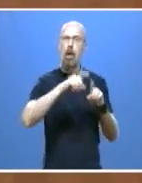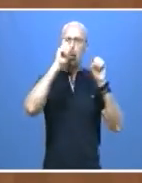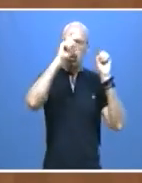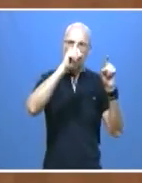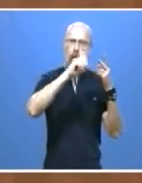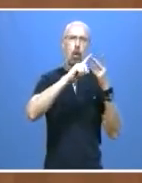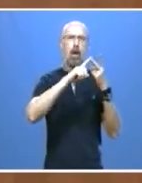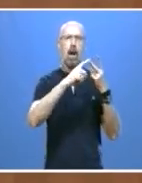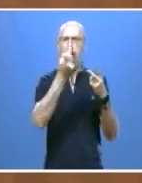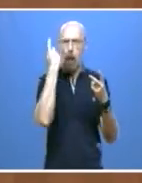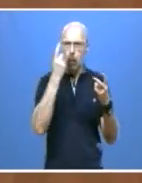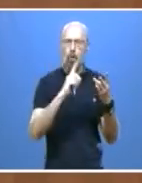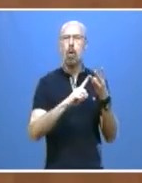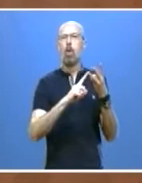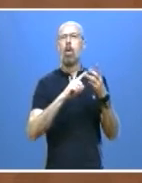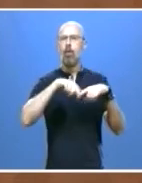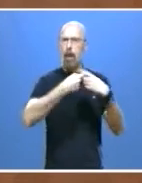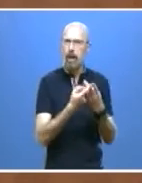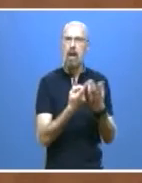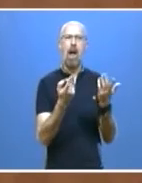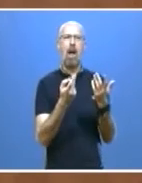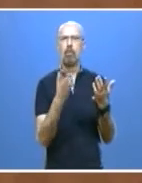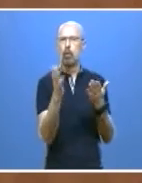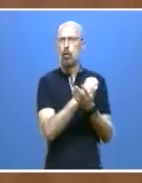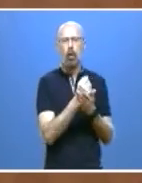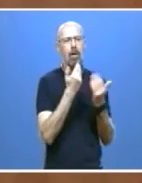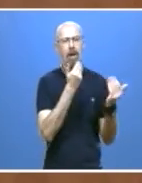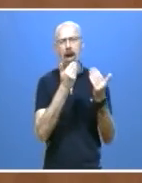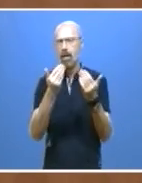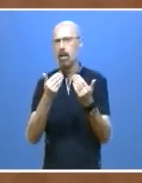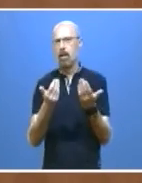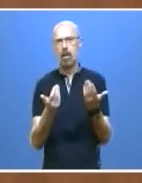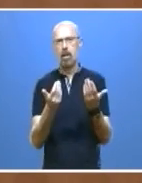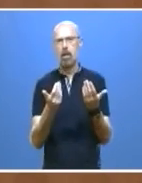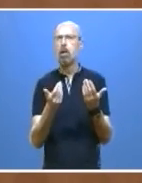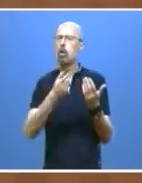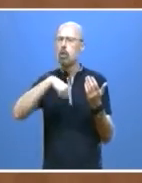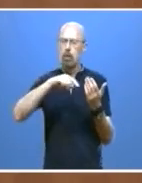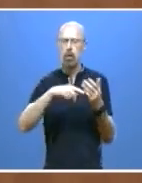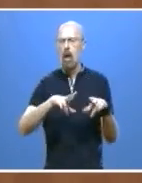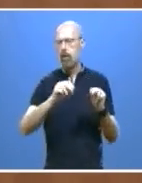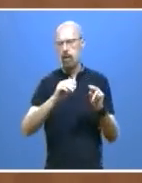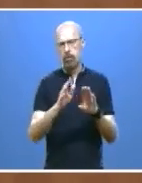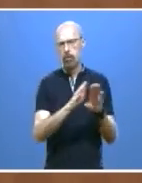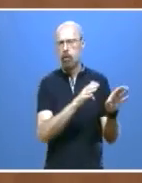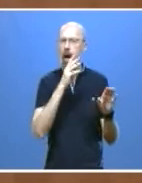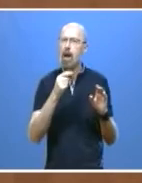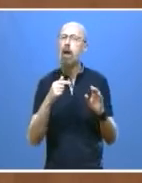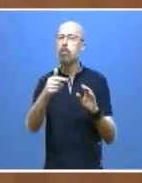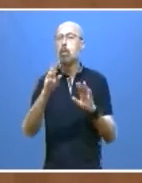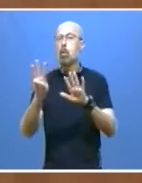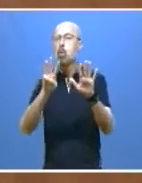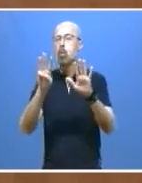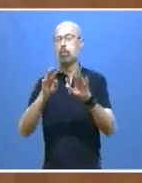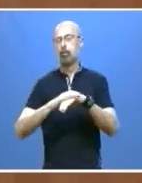personal do docente pero nuestro horizonte está ya en el próximo curso escolar que comenzará el 9 de septiembre